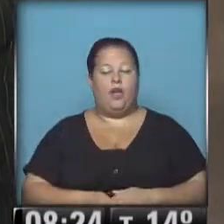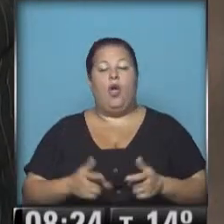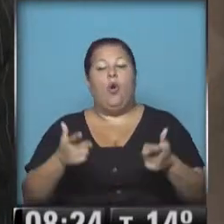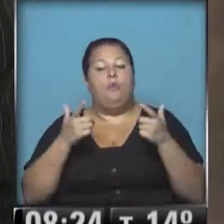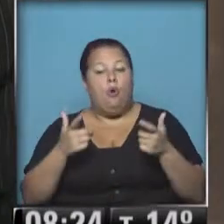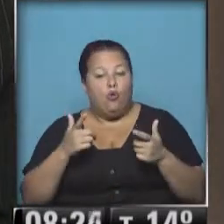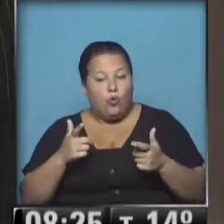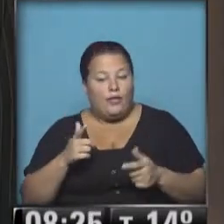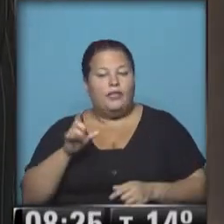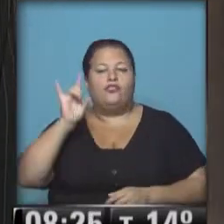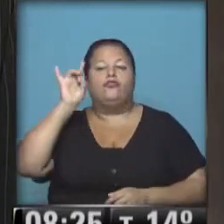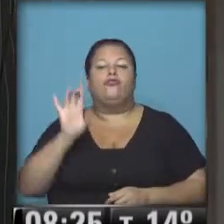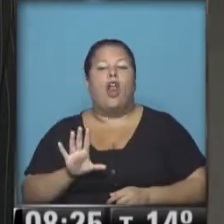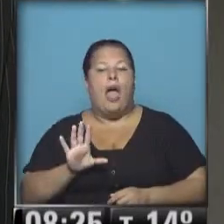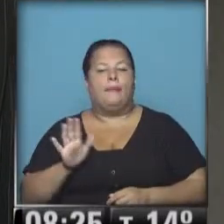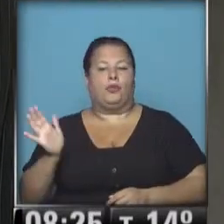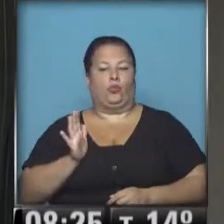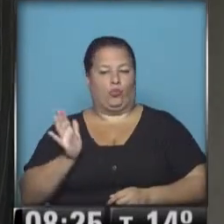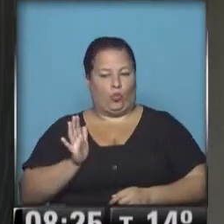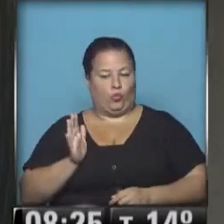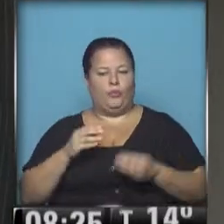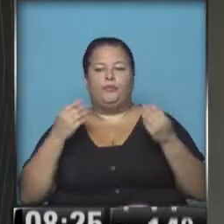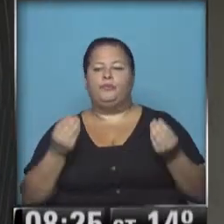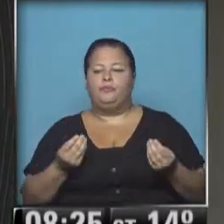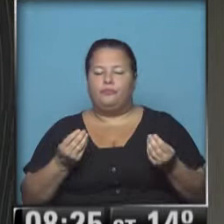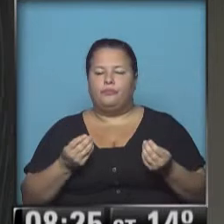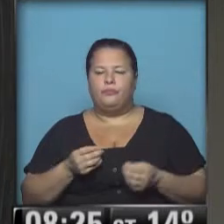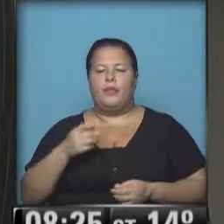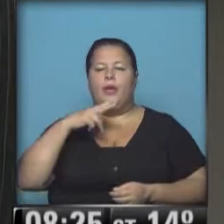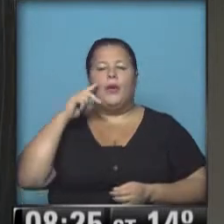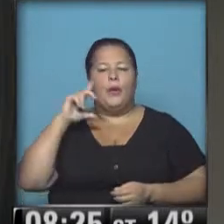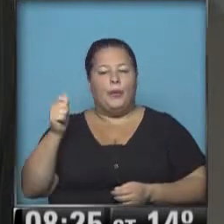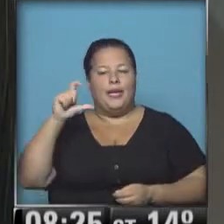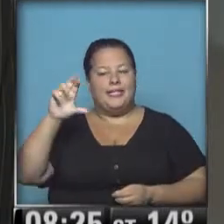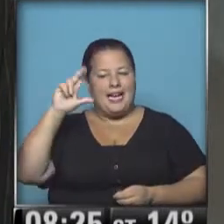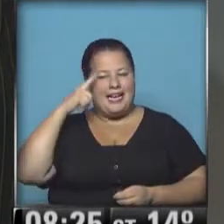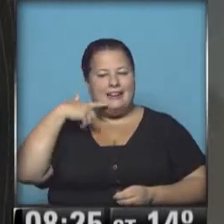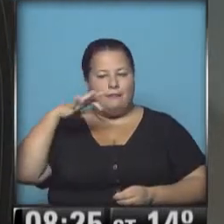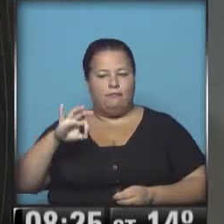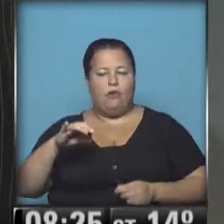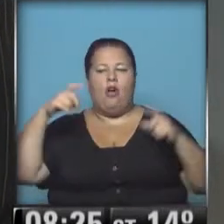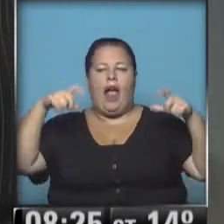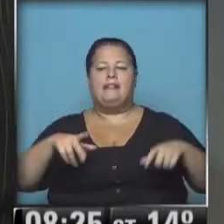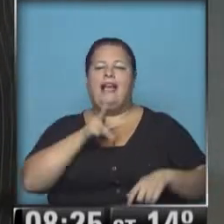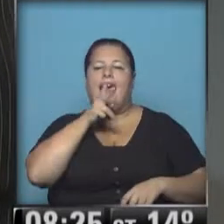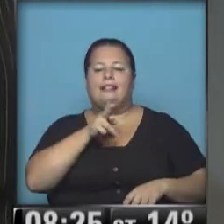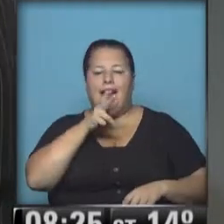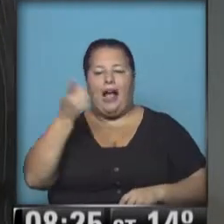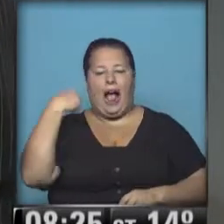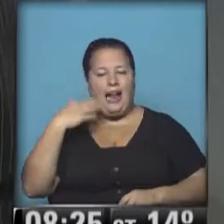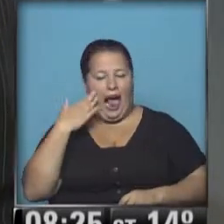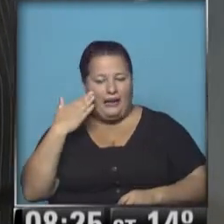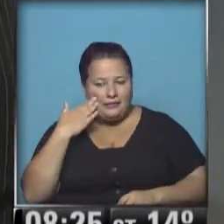Afortunadamente, solo se trató de un susto. Vamos a ubicarnos en Villacrespo, en el microestadio de Atlanta. Ayer por la tarde